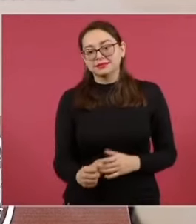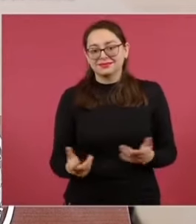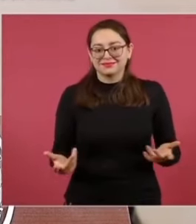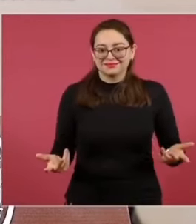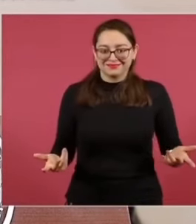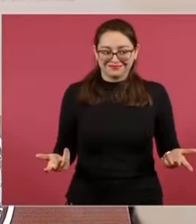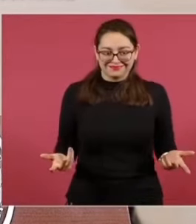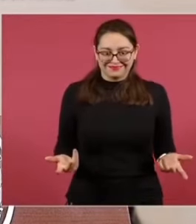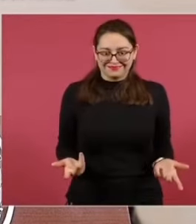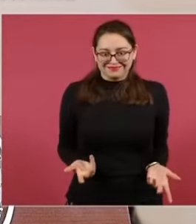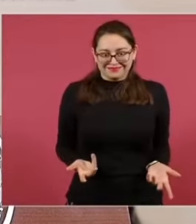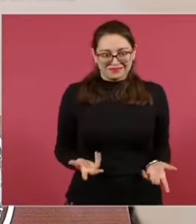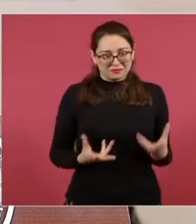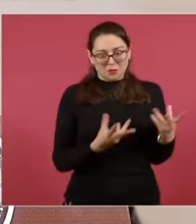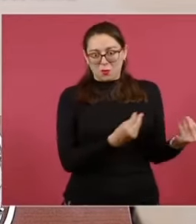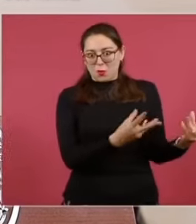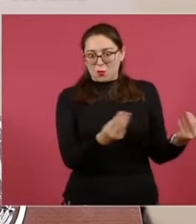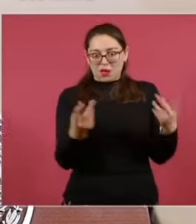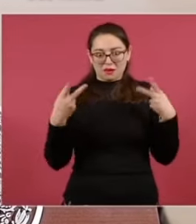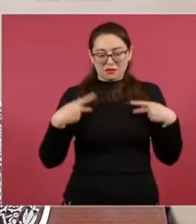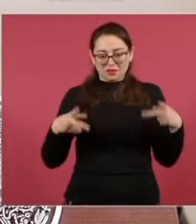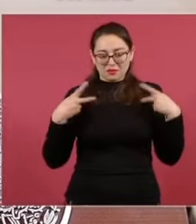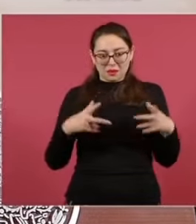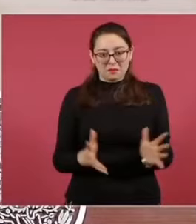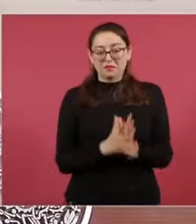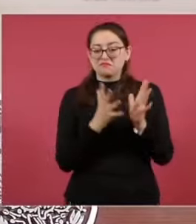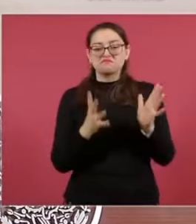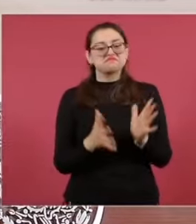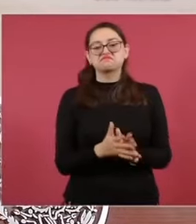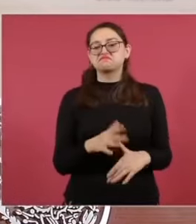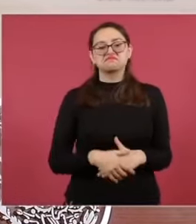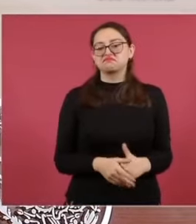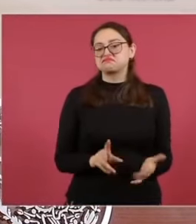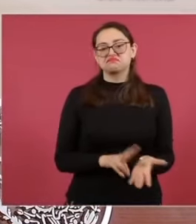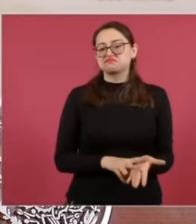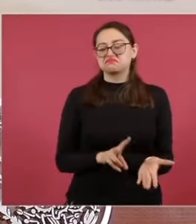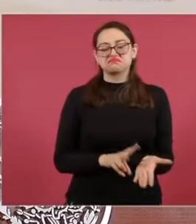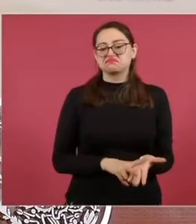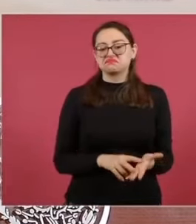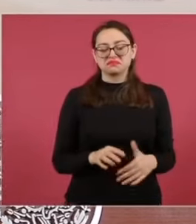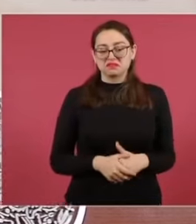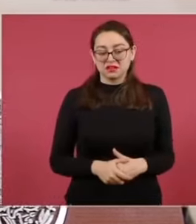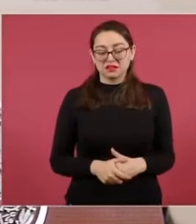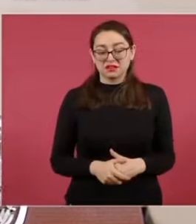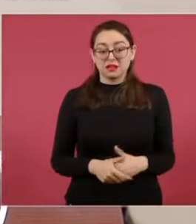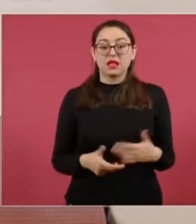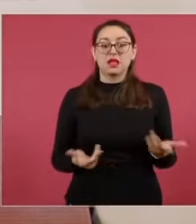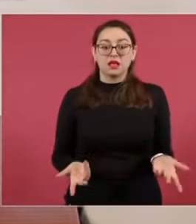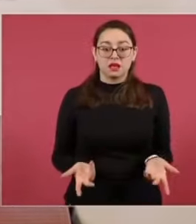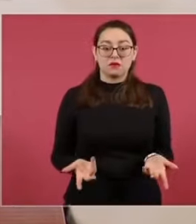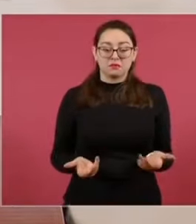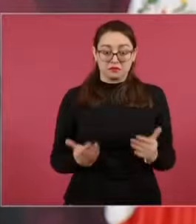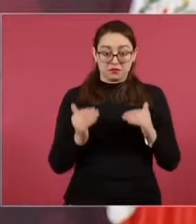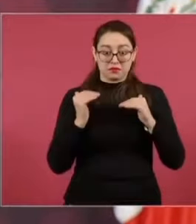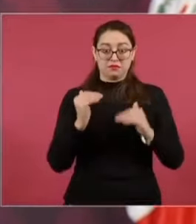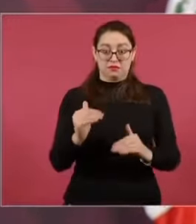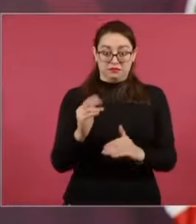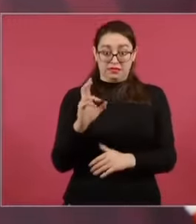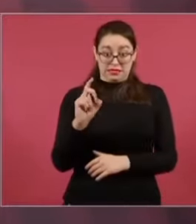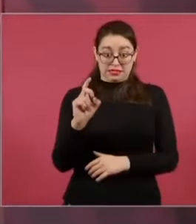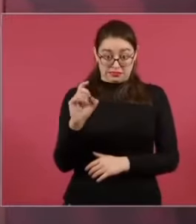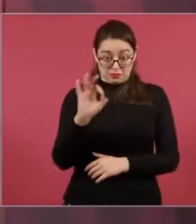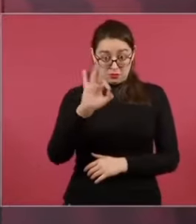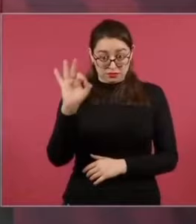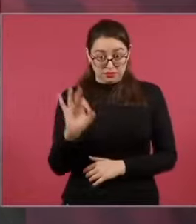no tiene valor. En cambio, si es 30 y son 90,